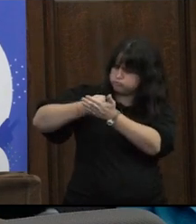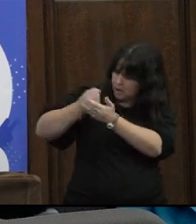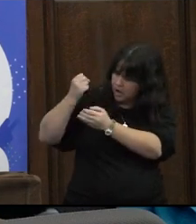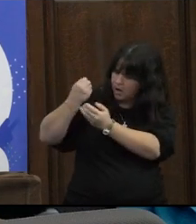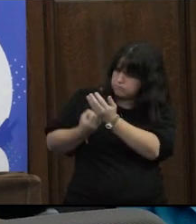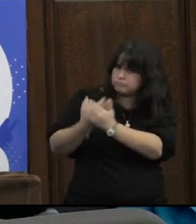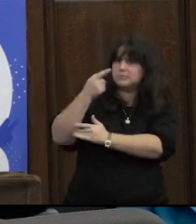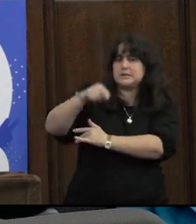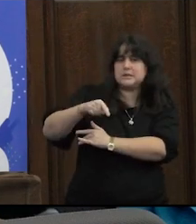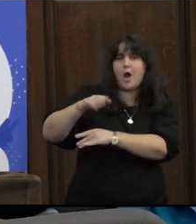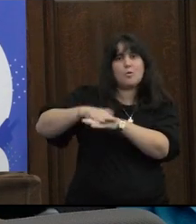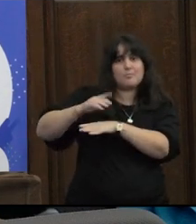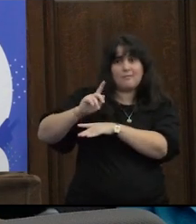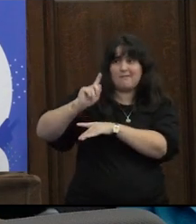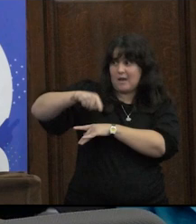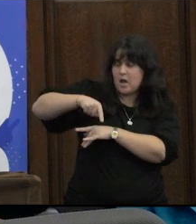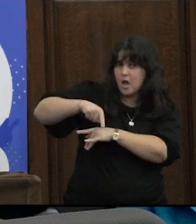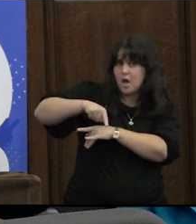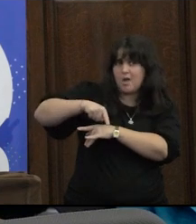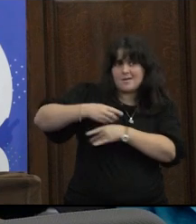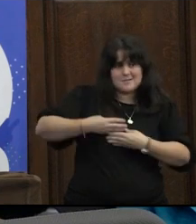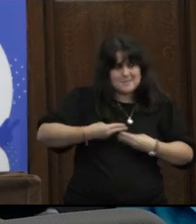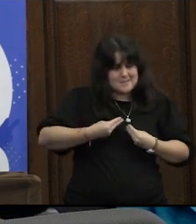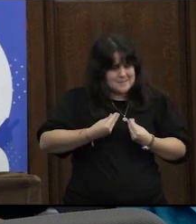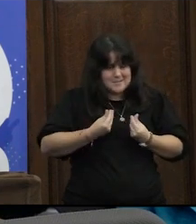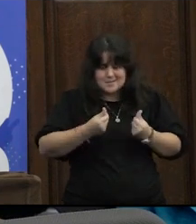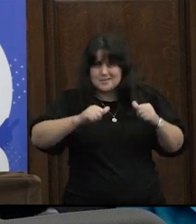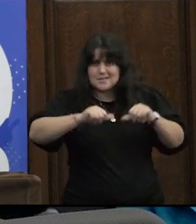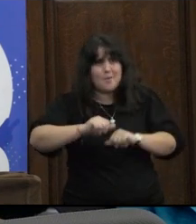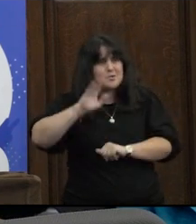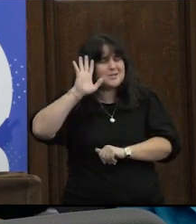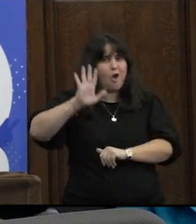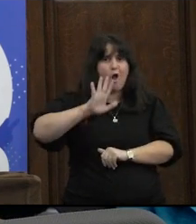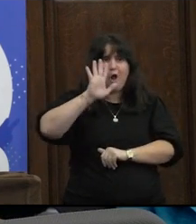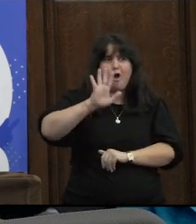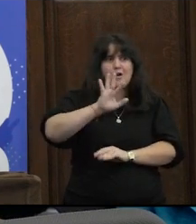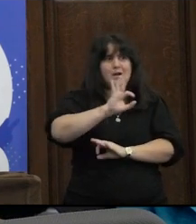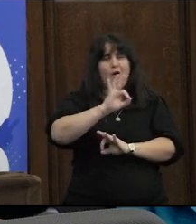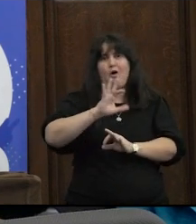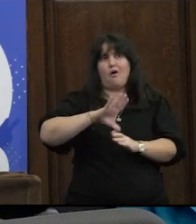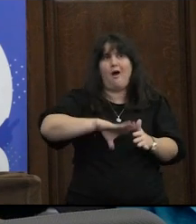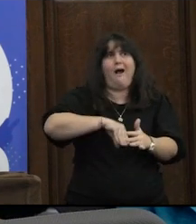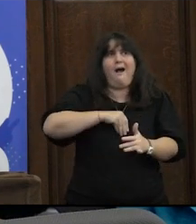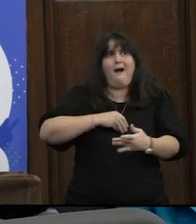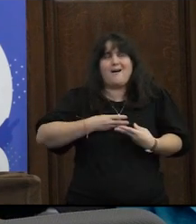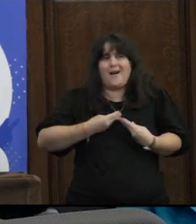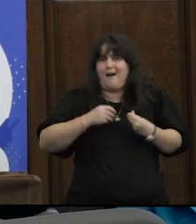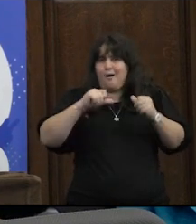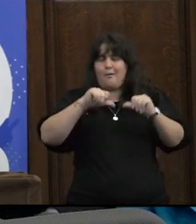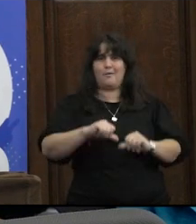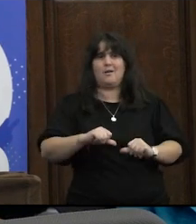terminan generando un malestar si se quiere psíquico o para no decir espiritual